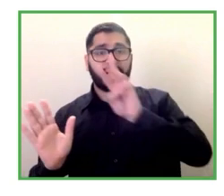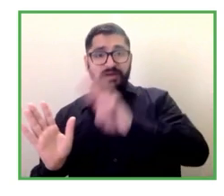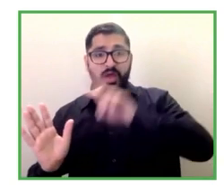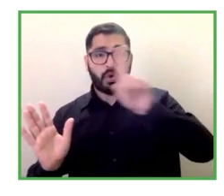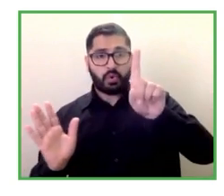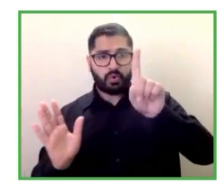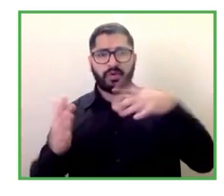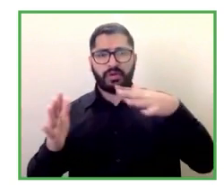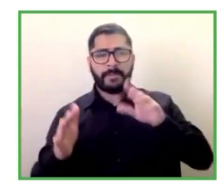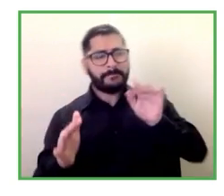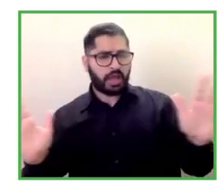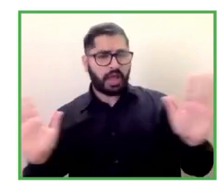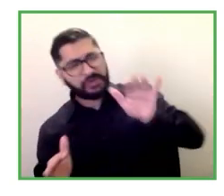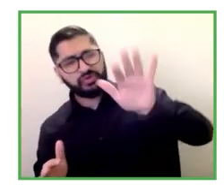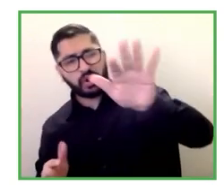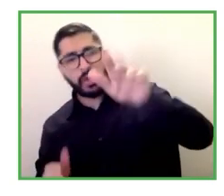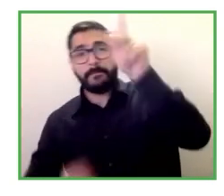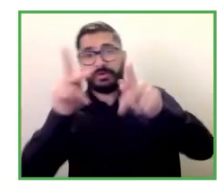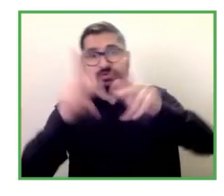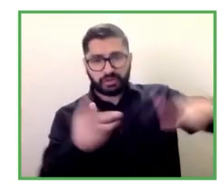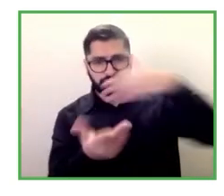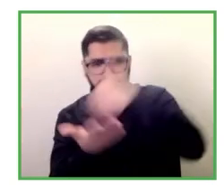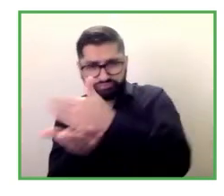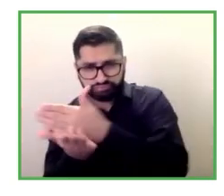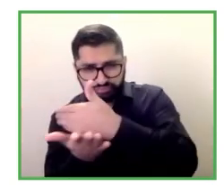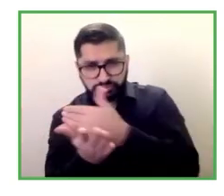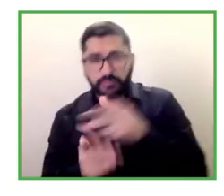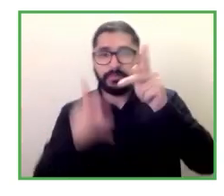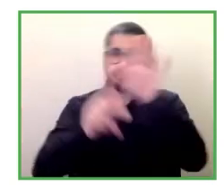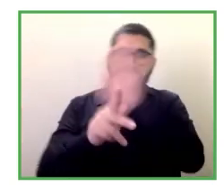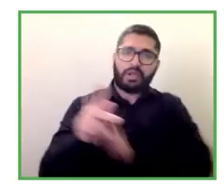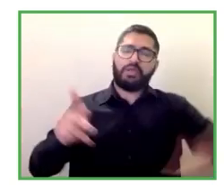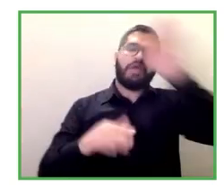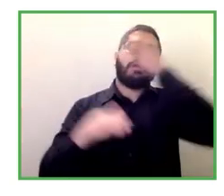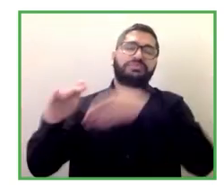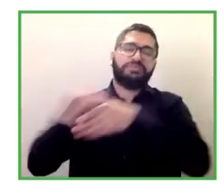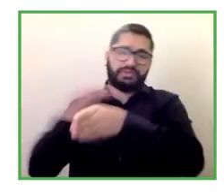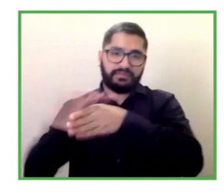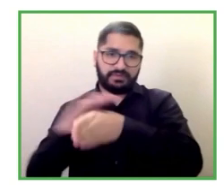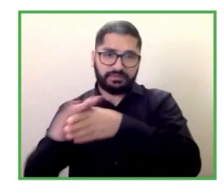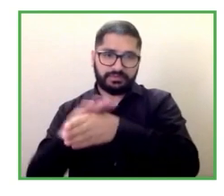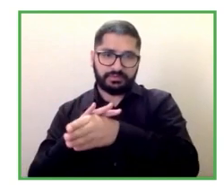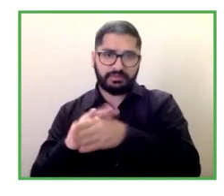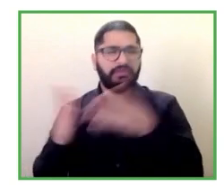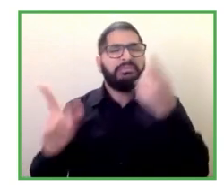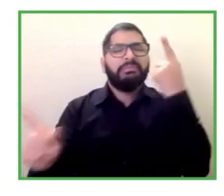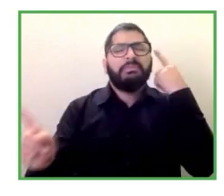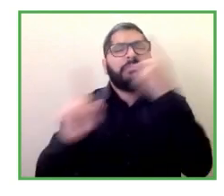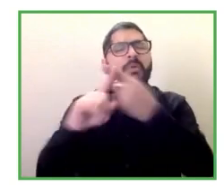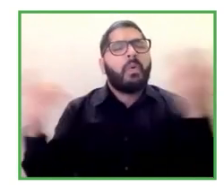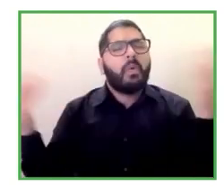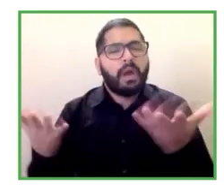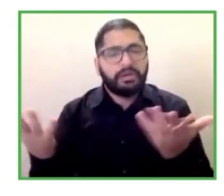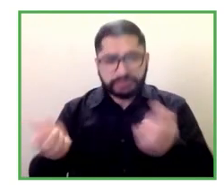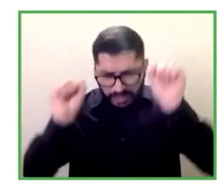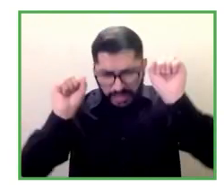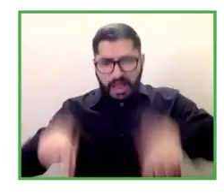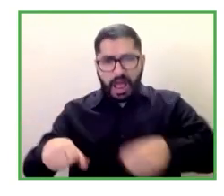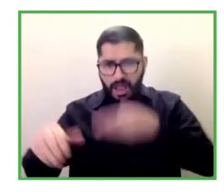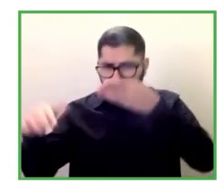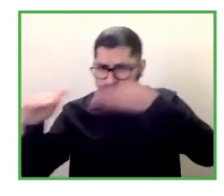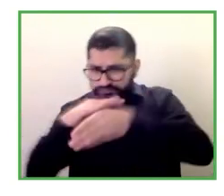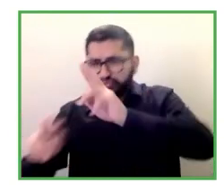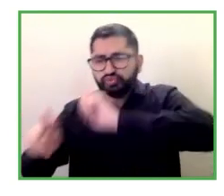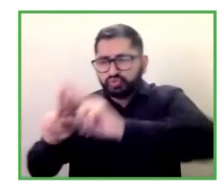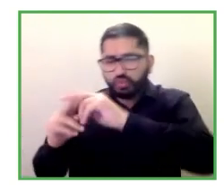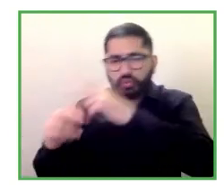España accesible para tratar de solventar este tipo de problemas y darles